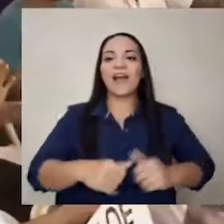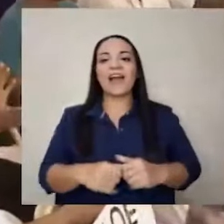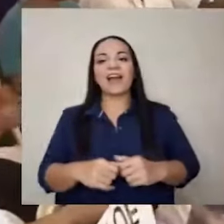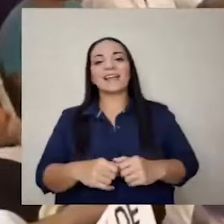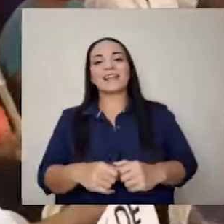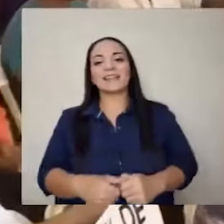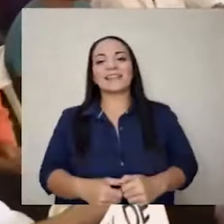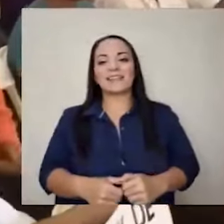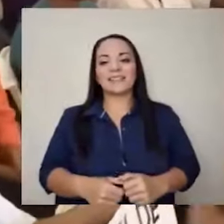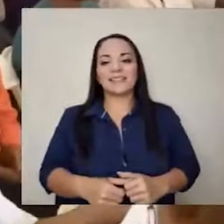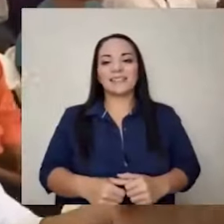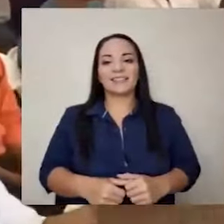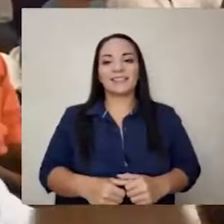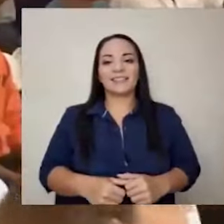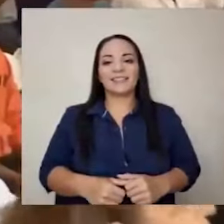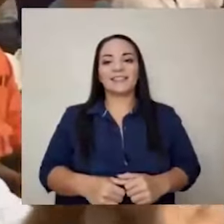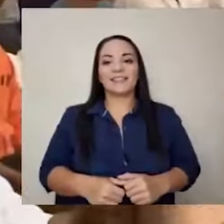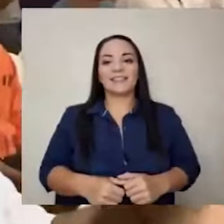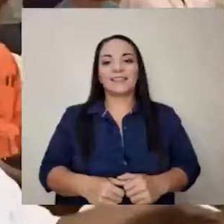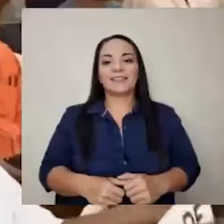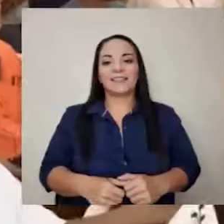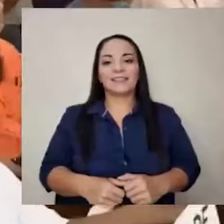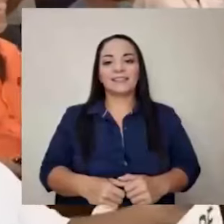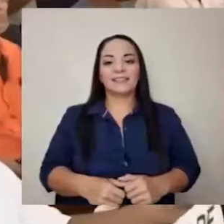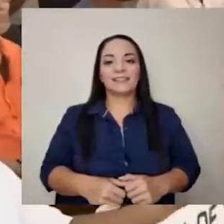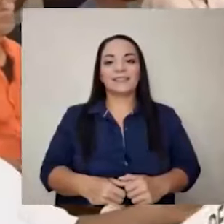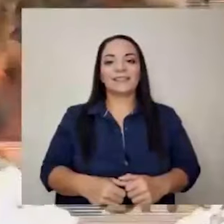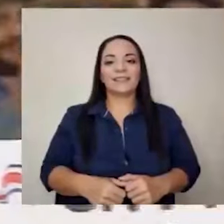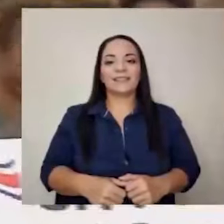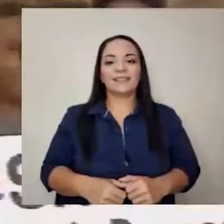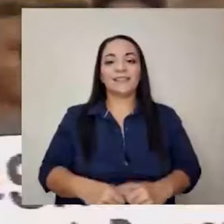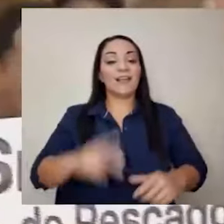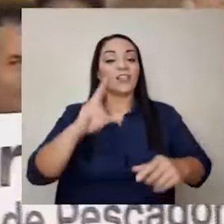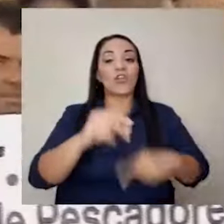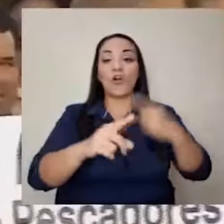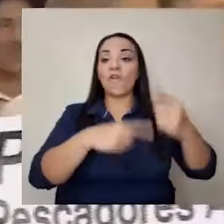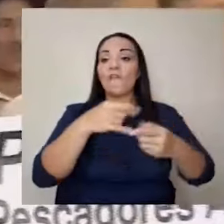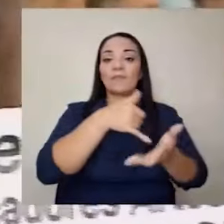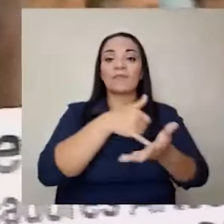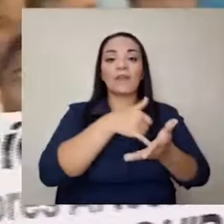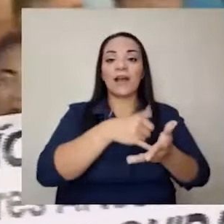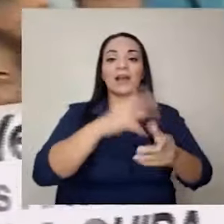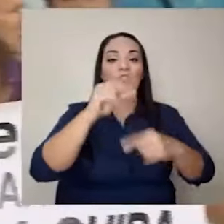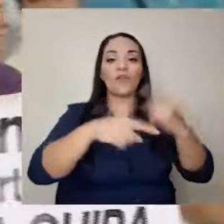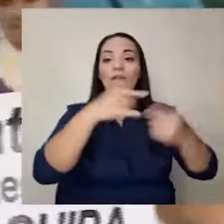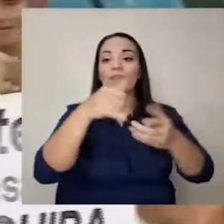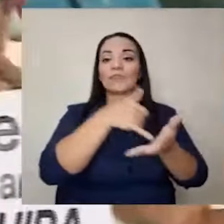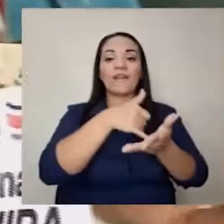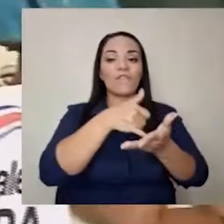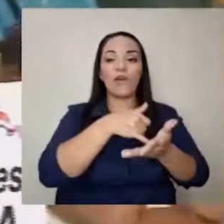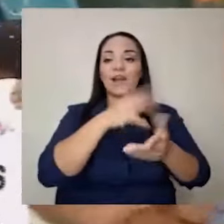No aflojen, no vamos a aflojar.